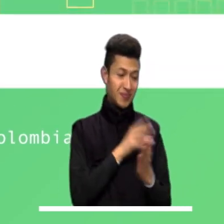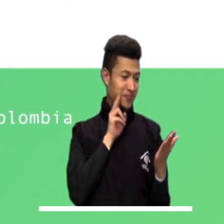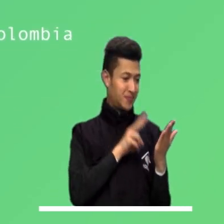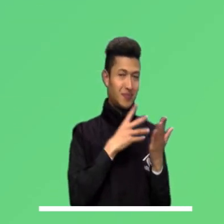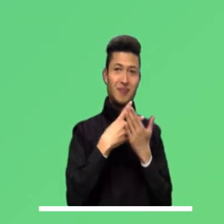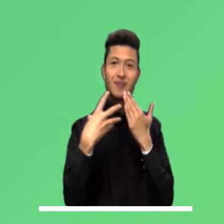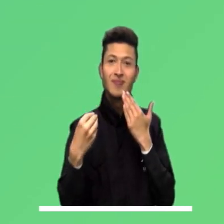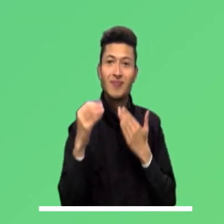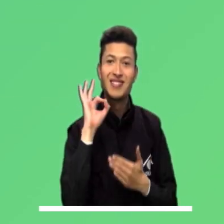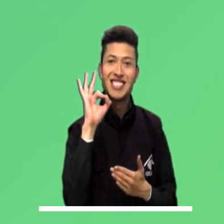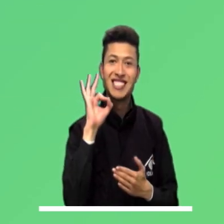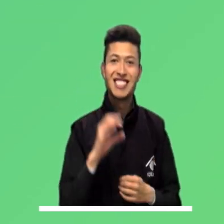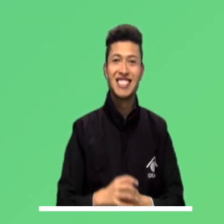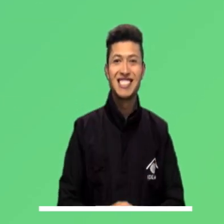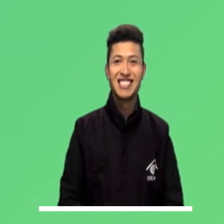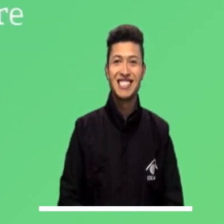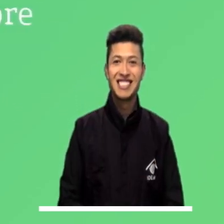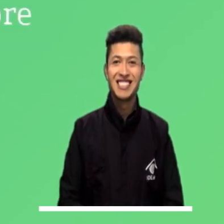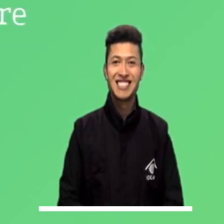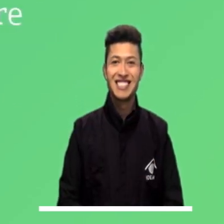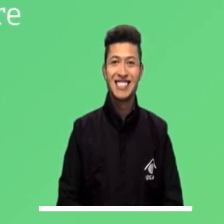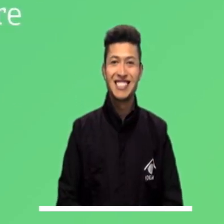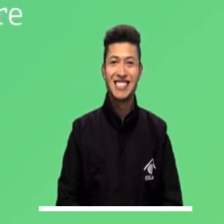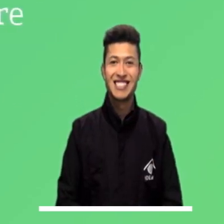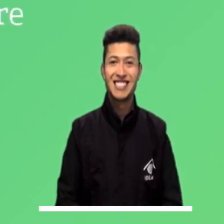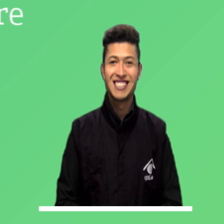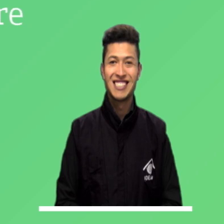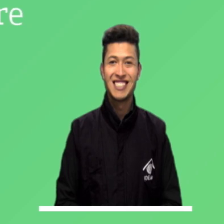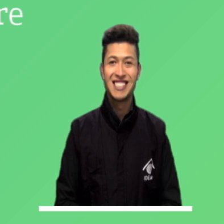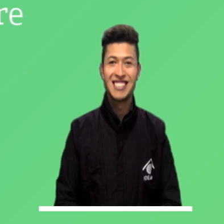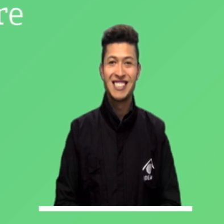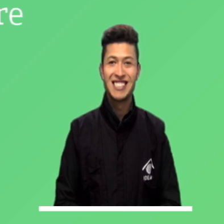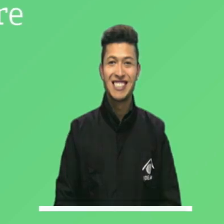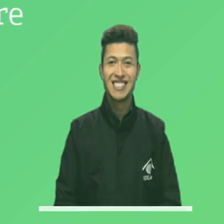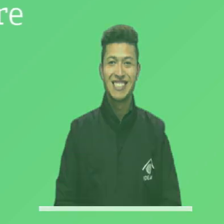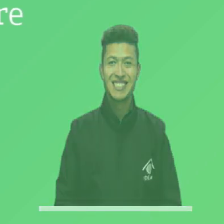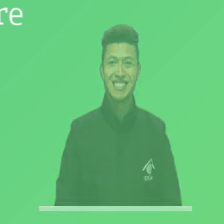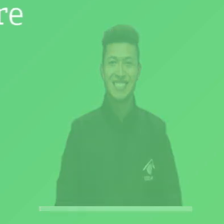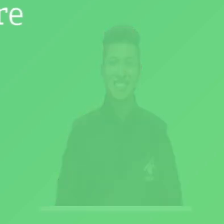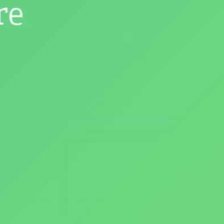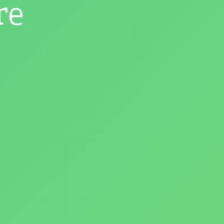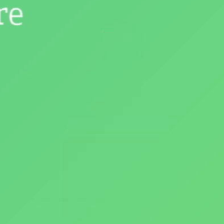interés. Descálquela gratis, planee su día y tome las mejores decisiones.